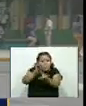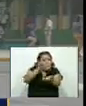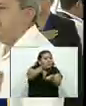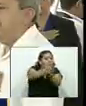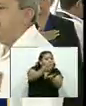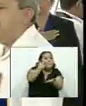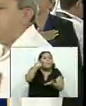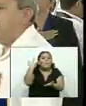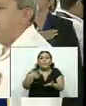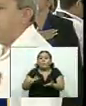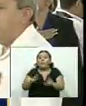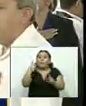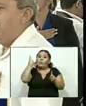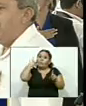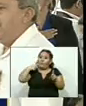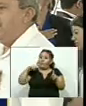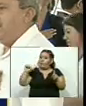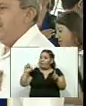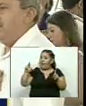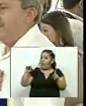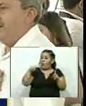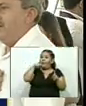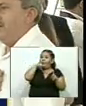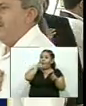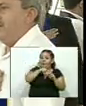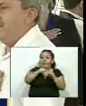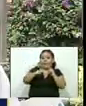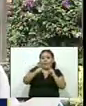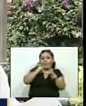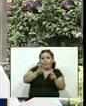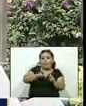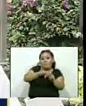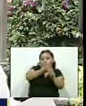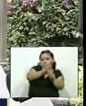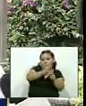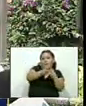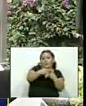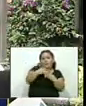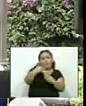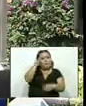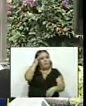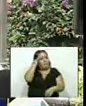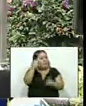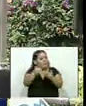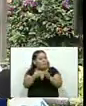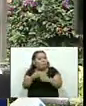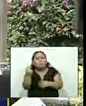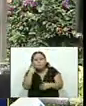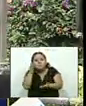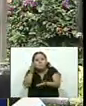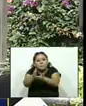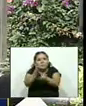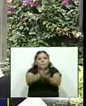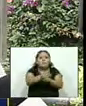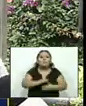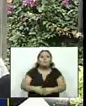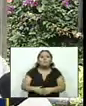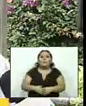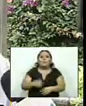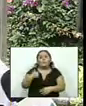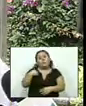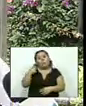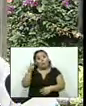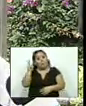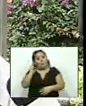pandillas. Carlos Reyes, jefe de Fracción Tricolor, sostiene que conoce varios casos, aunque no entró en detalles. Y uno lo